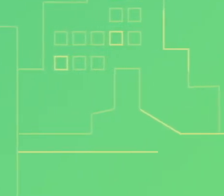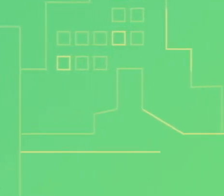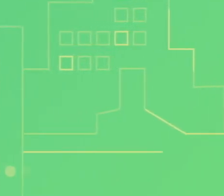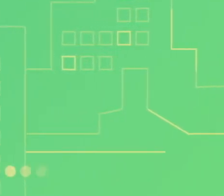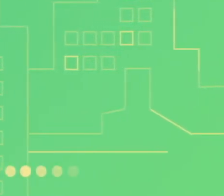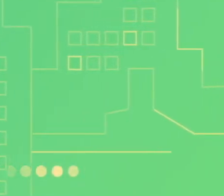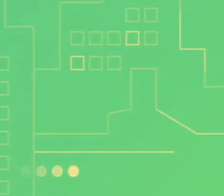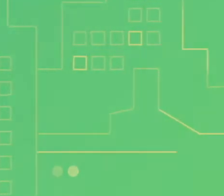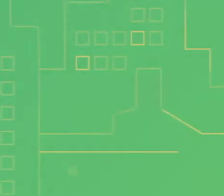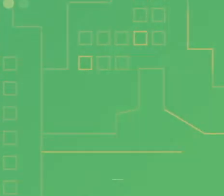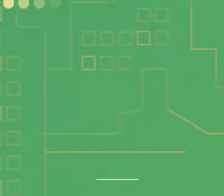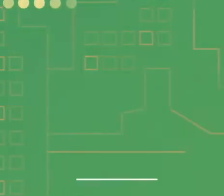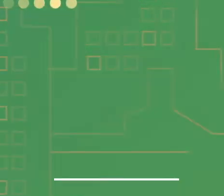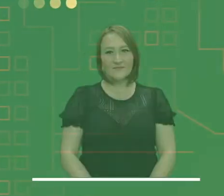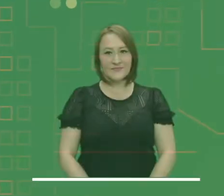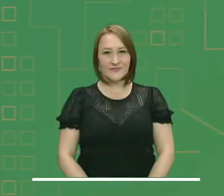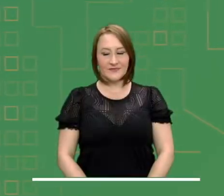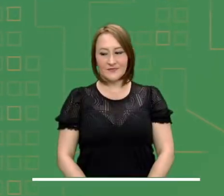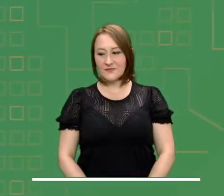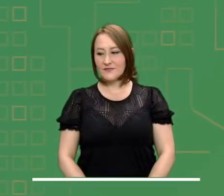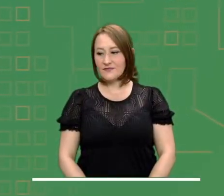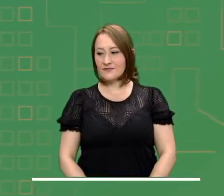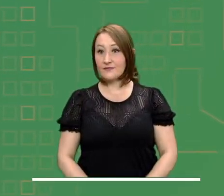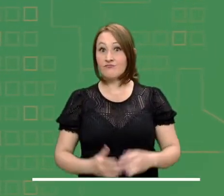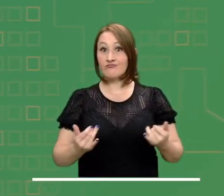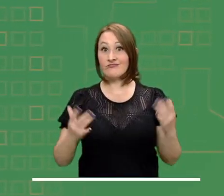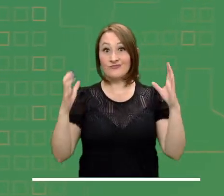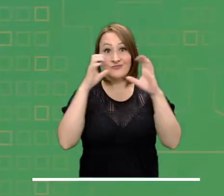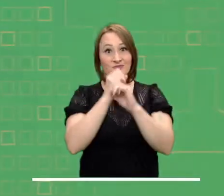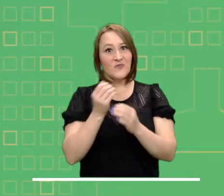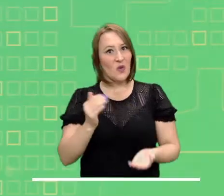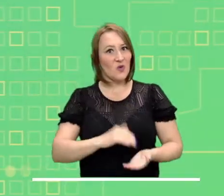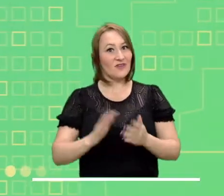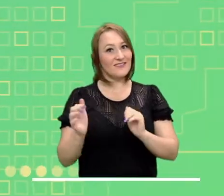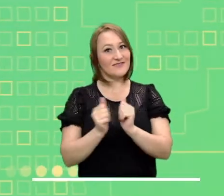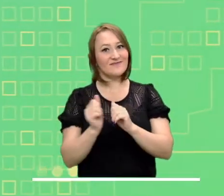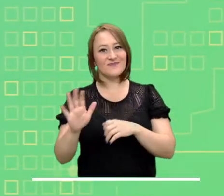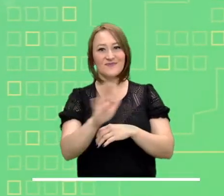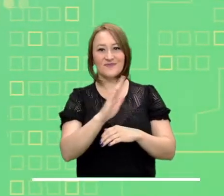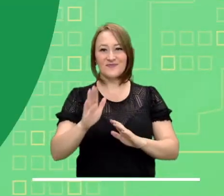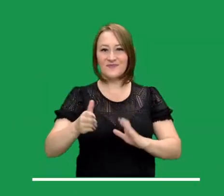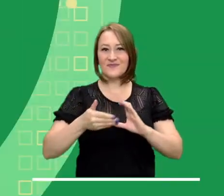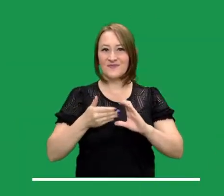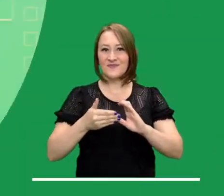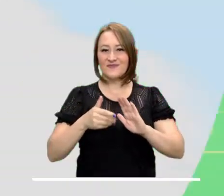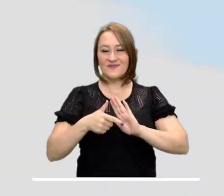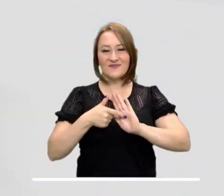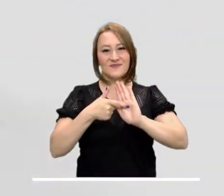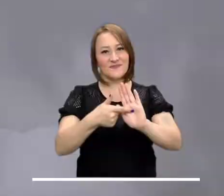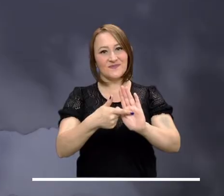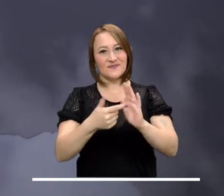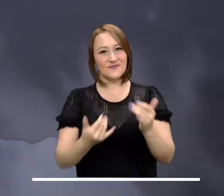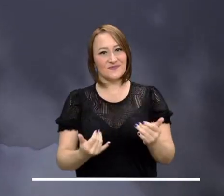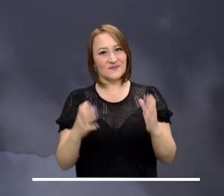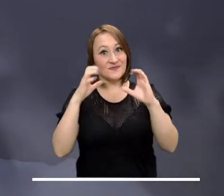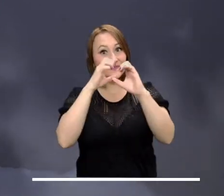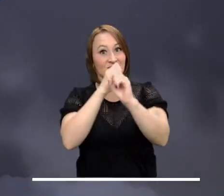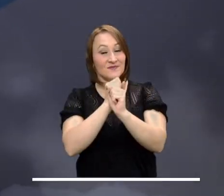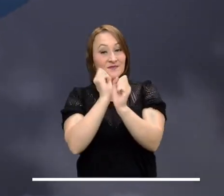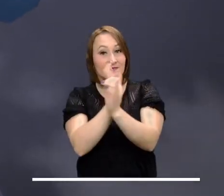Llega la noche y aquí estamos una vez más con ustedes para presentarles el pronóstico del tiempo de la noche de hoy y la madrugada del sábado.